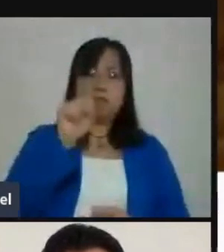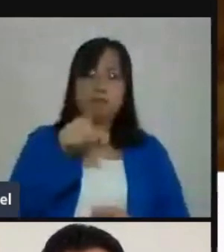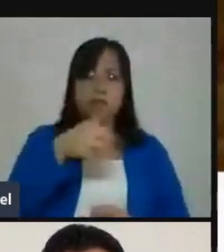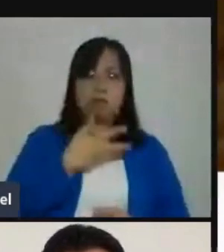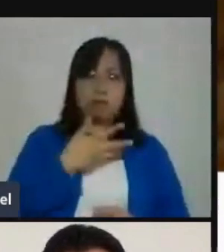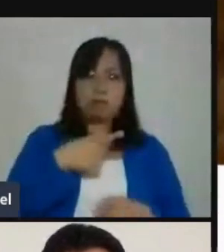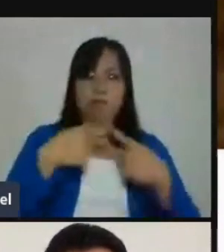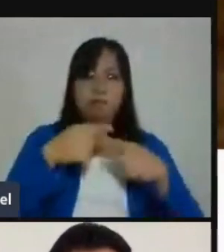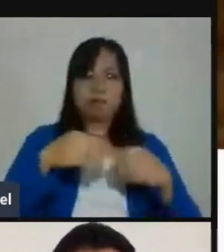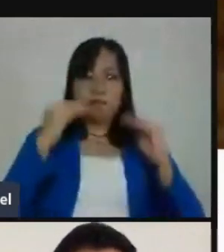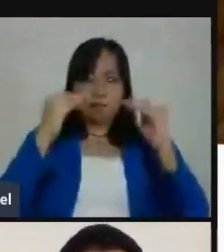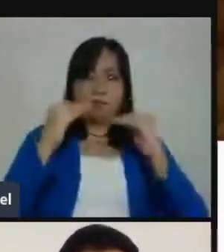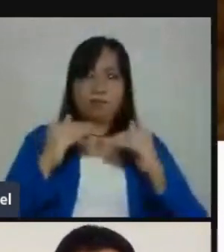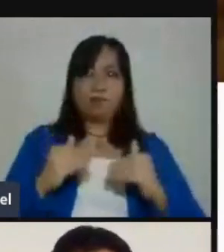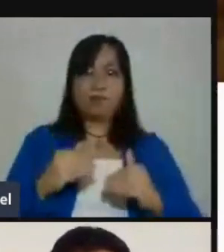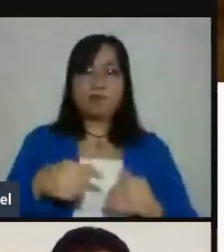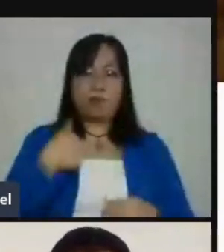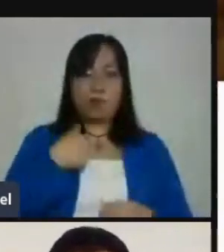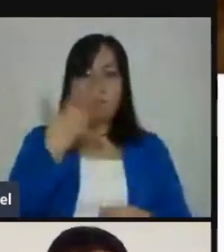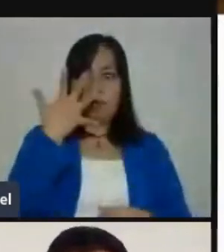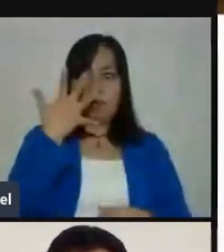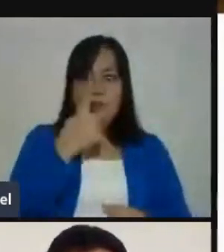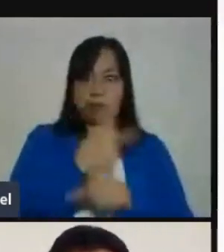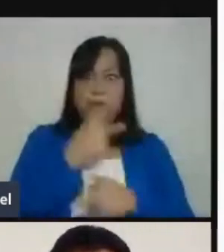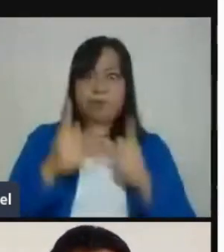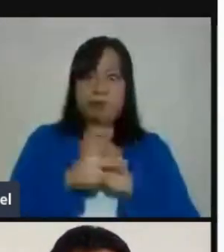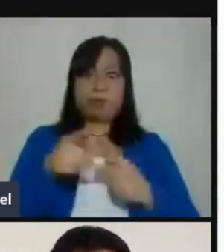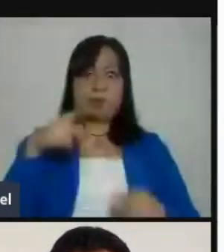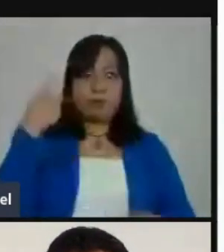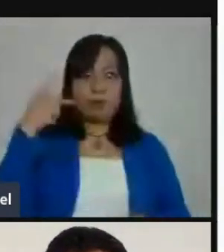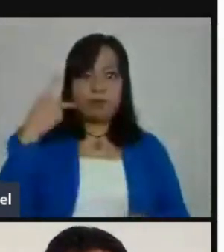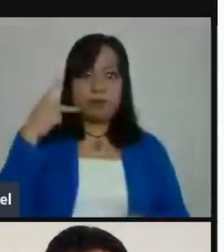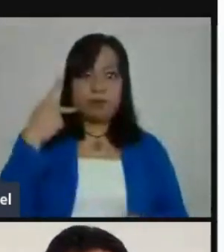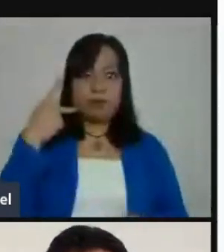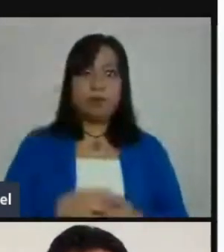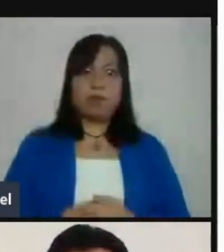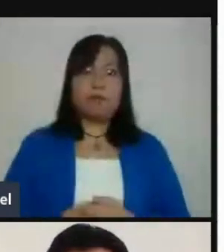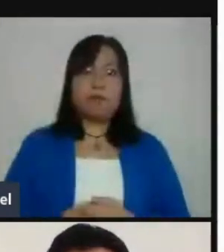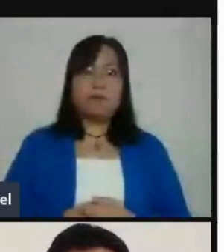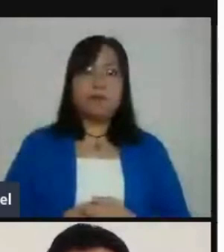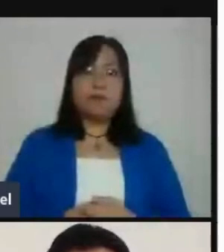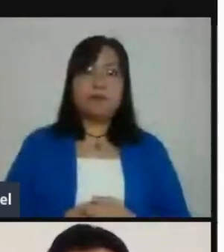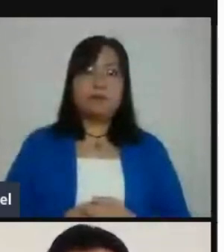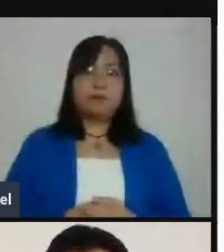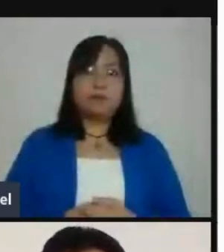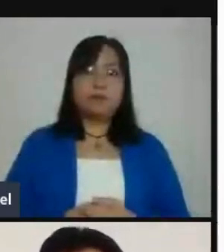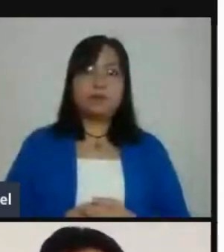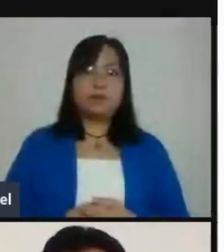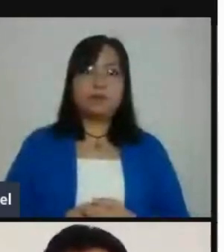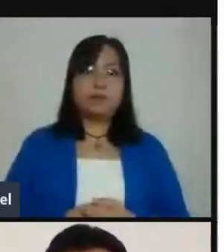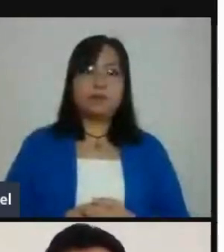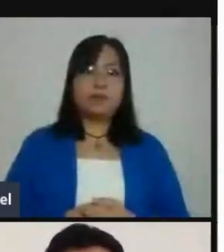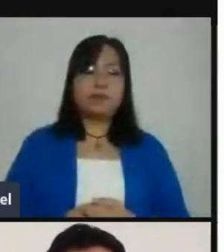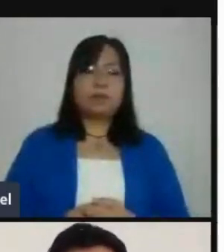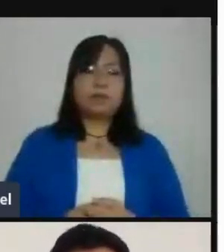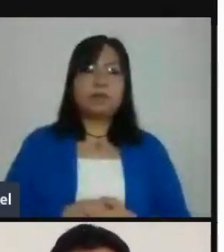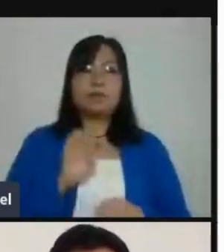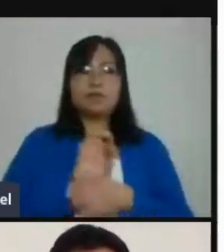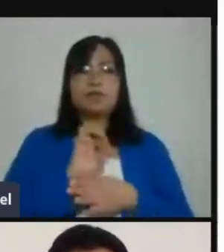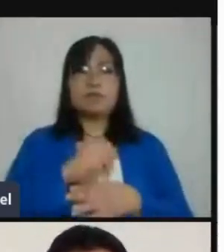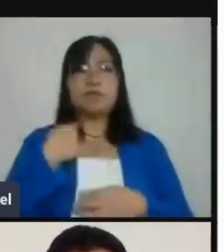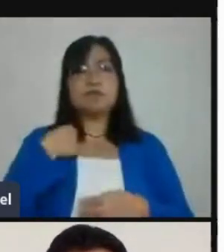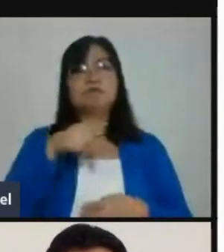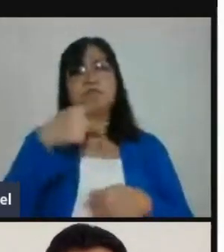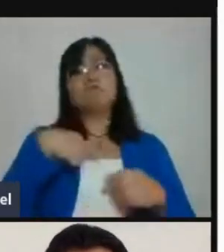digamos fuera de Puebla, 5 dentro de la ciudad de Puebla, construimos un sitio